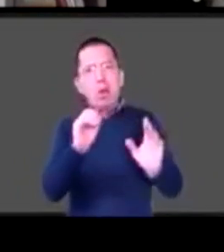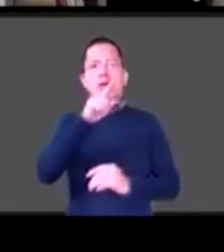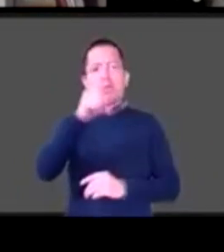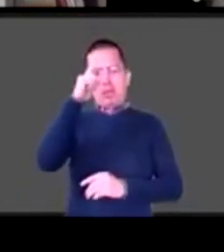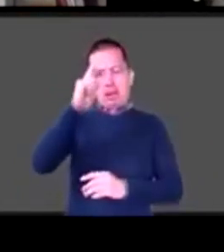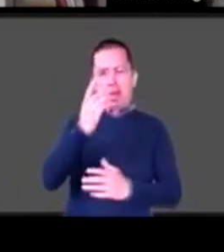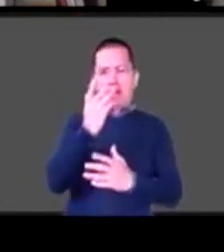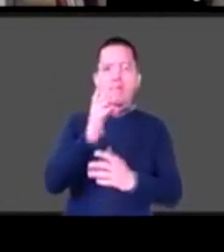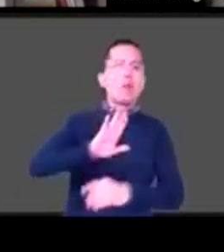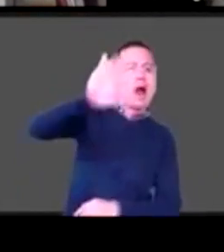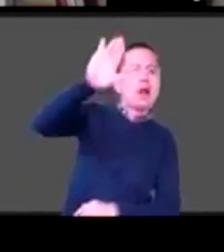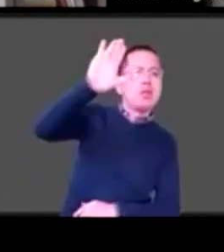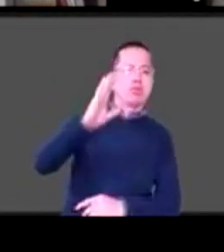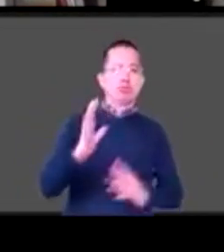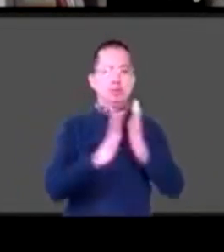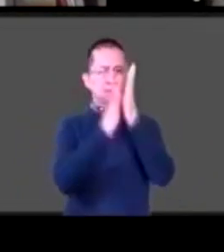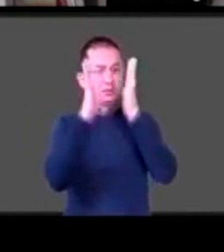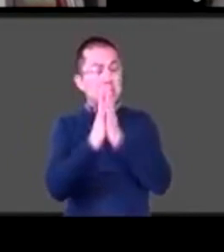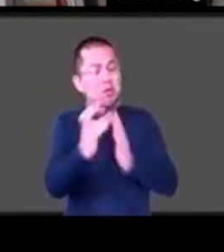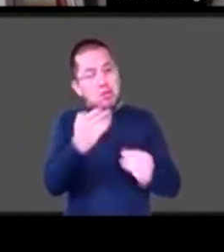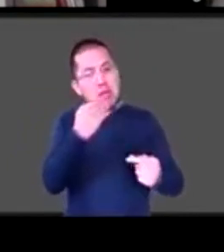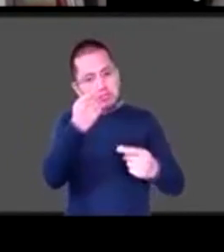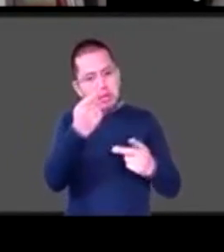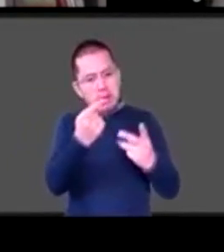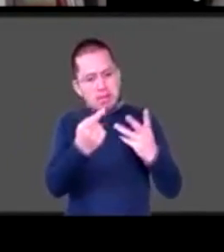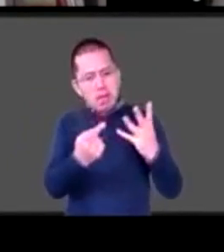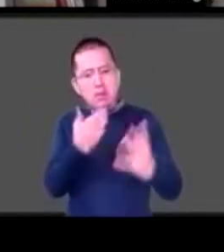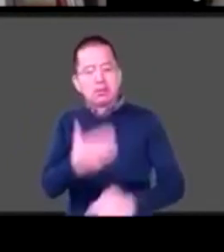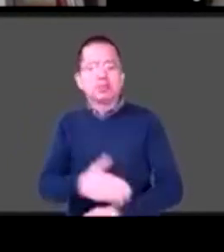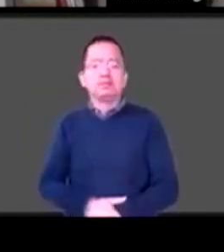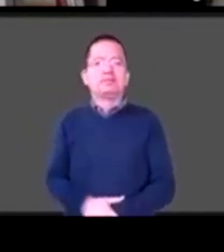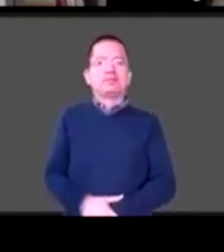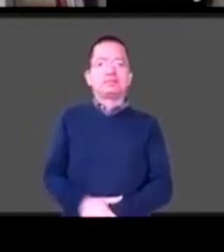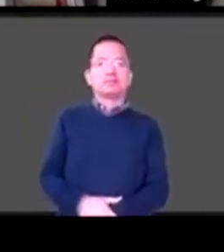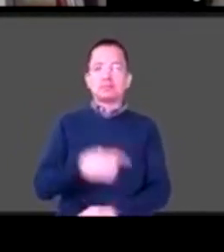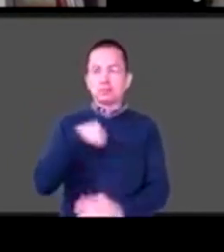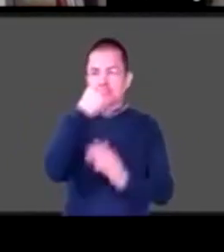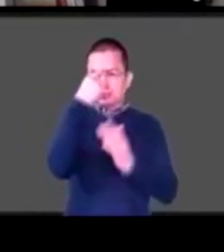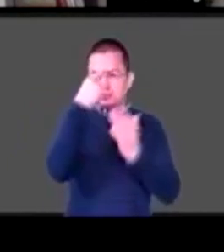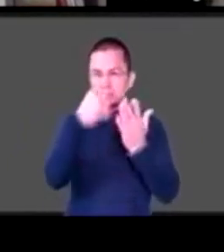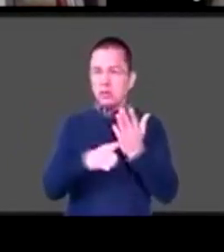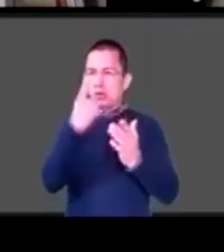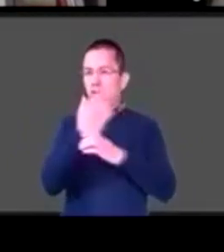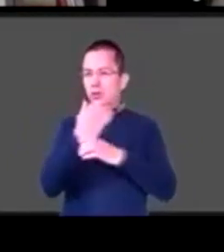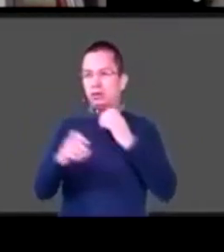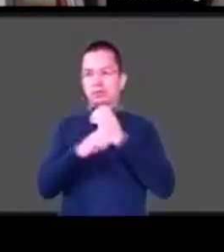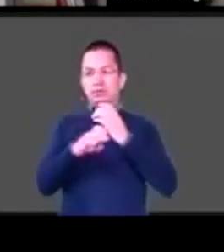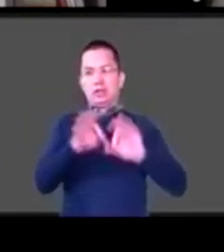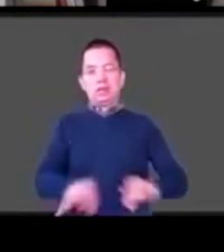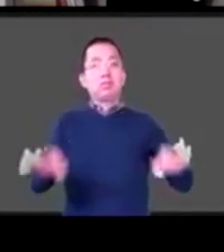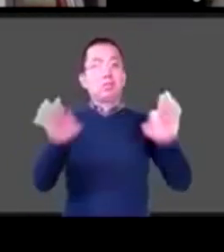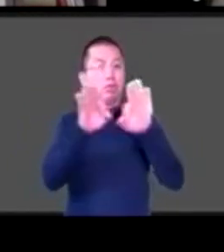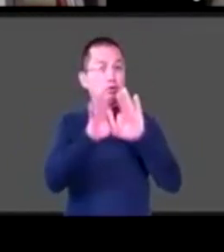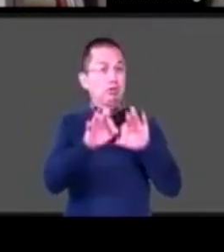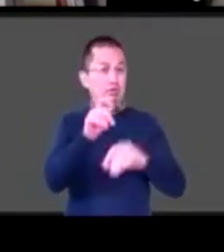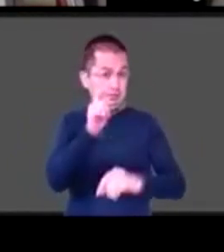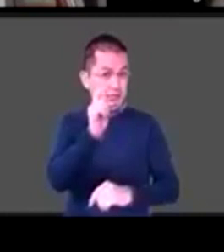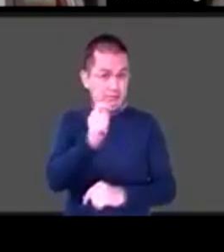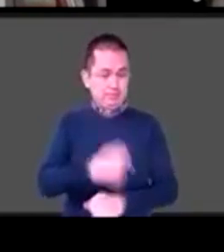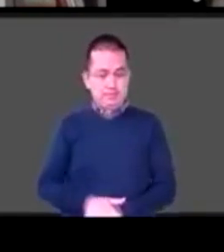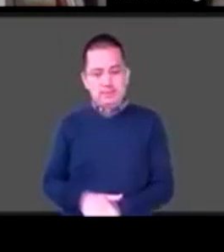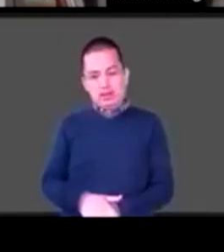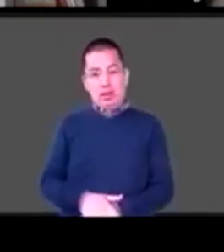importante. Yo creo que en esos tiempos de pandemia es fundamental que las personas ciegas se